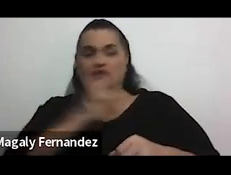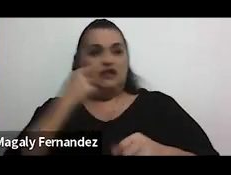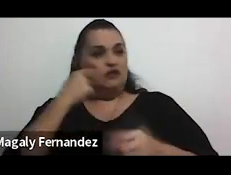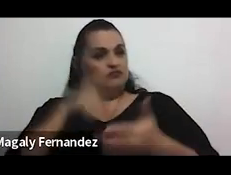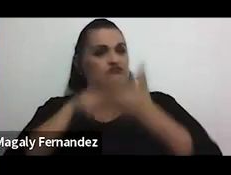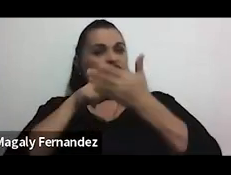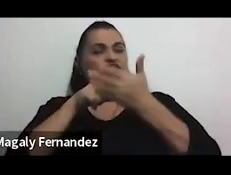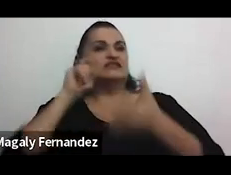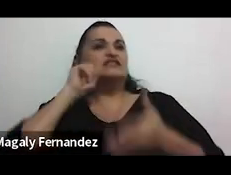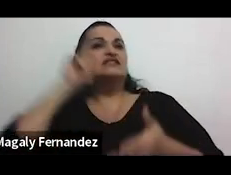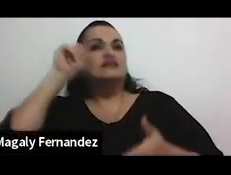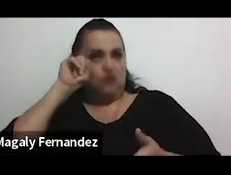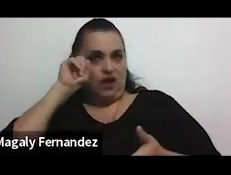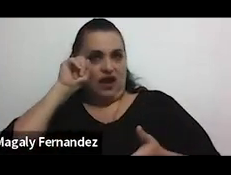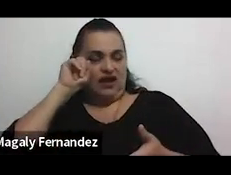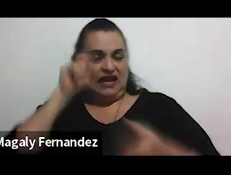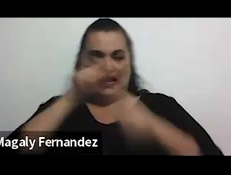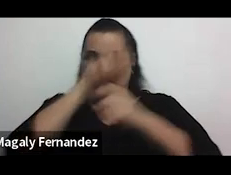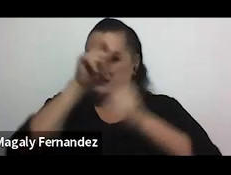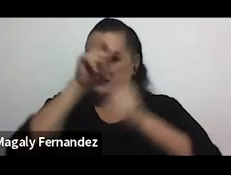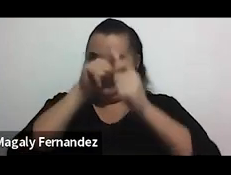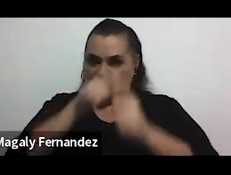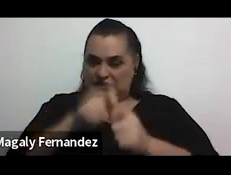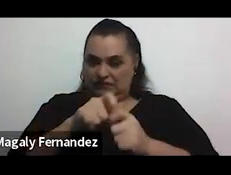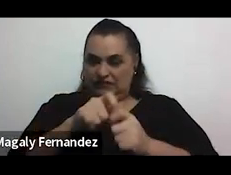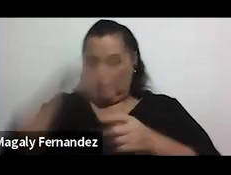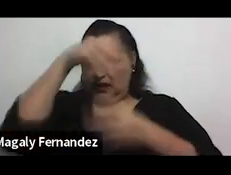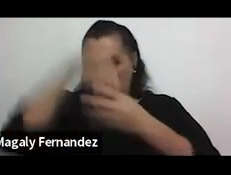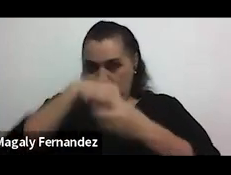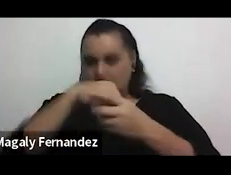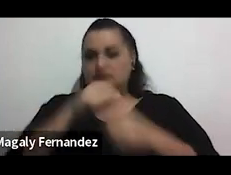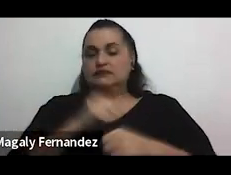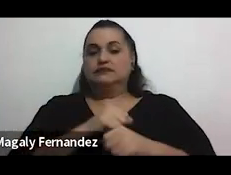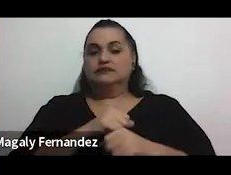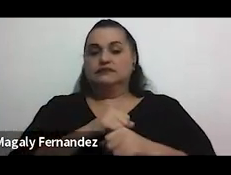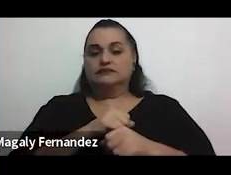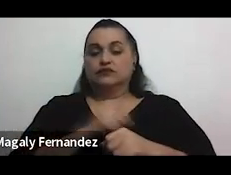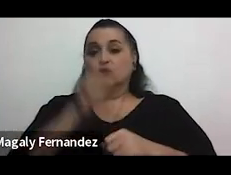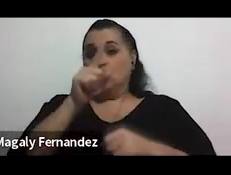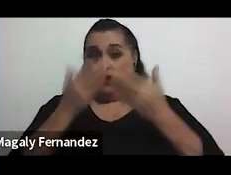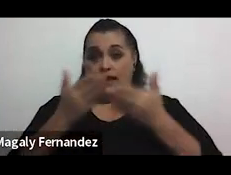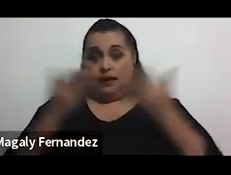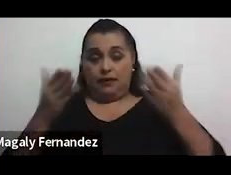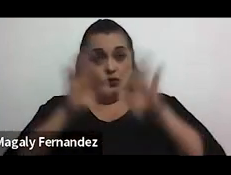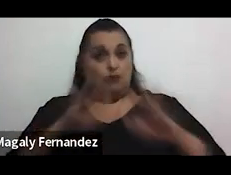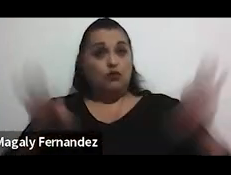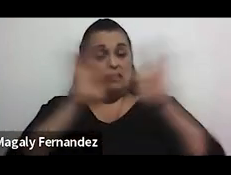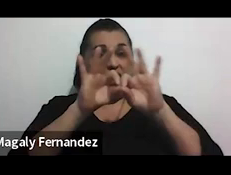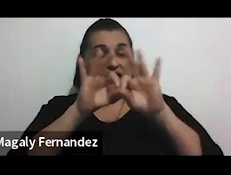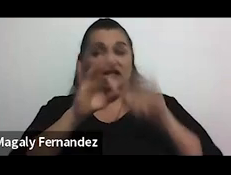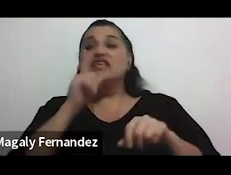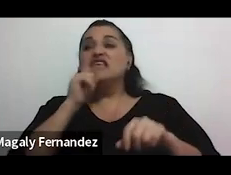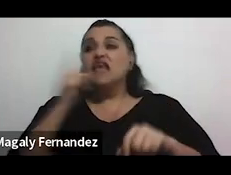sexual explícita o implícita y un elemento importante es que proviene de un